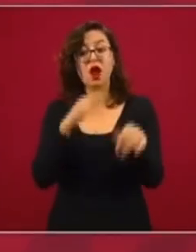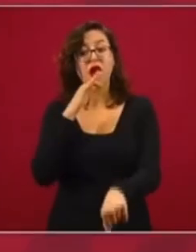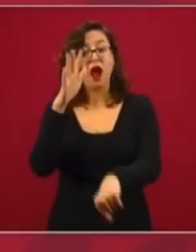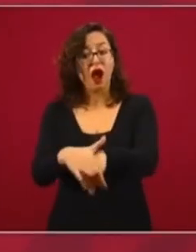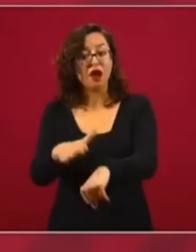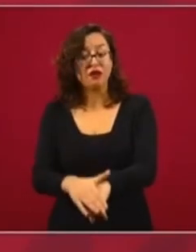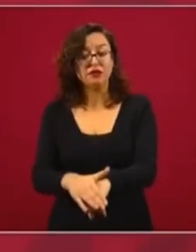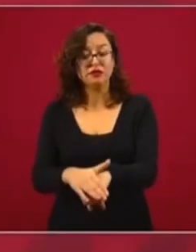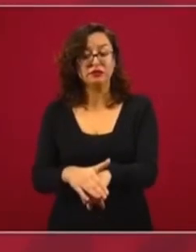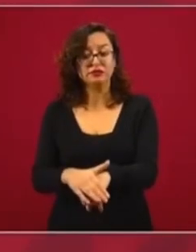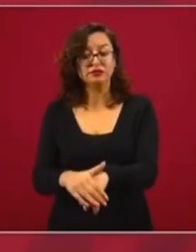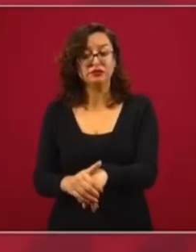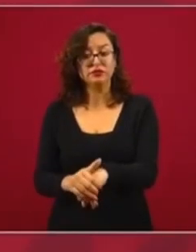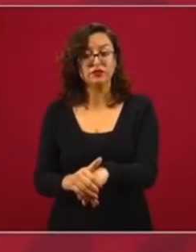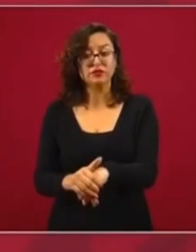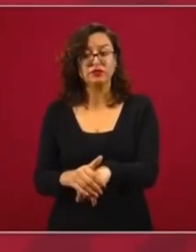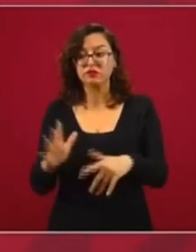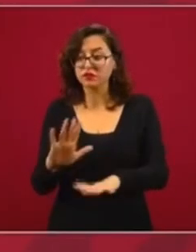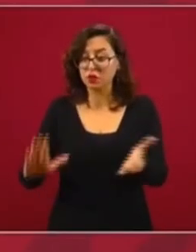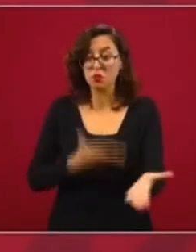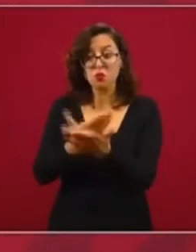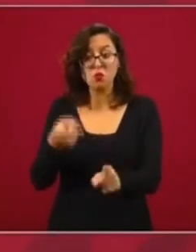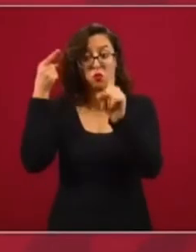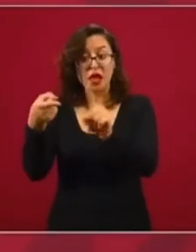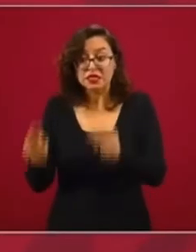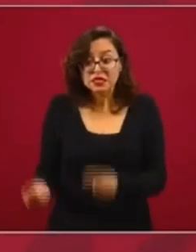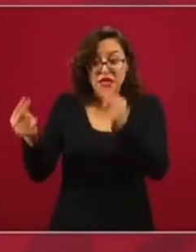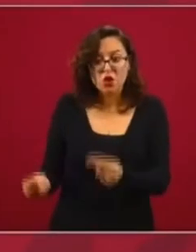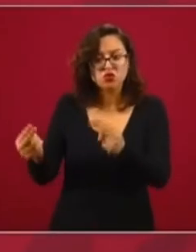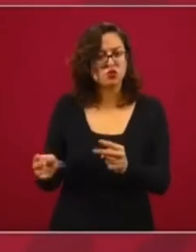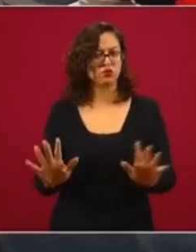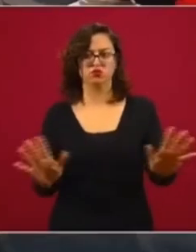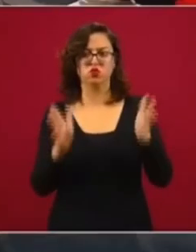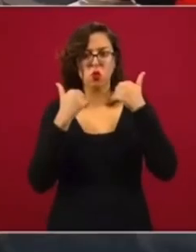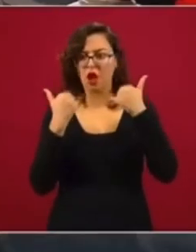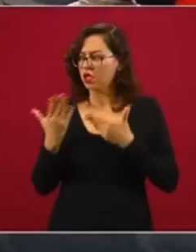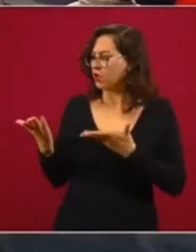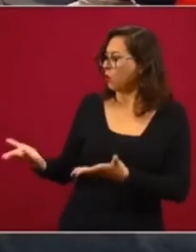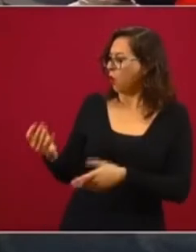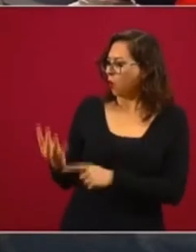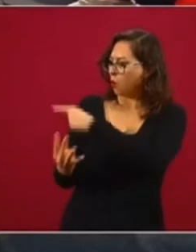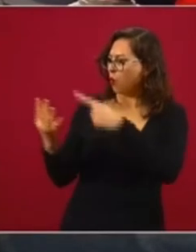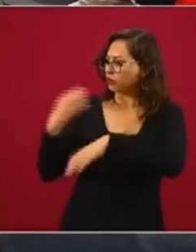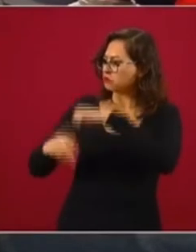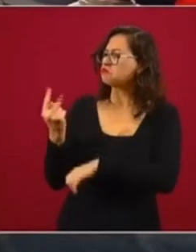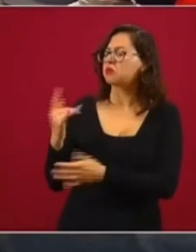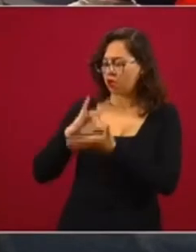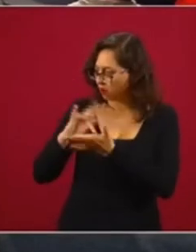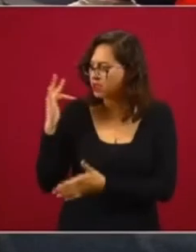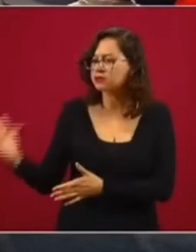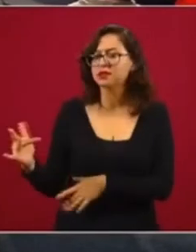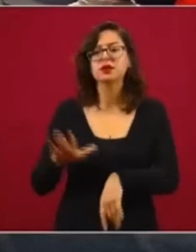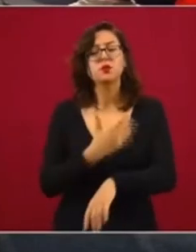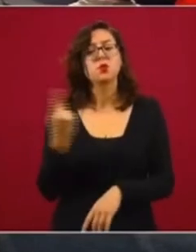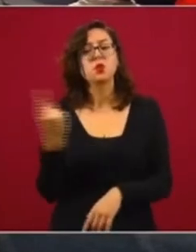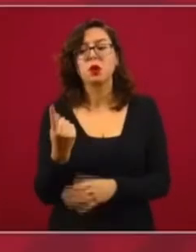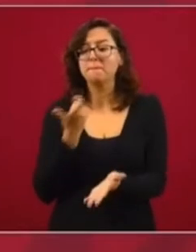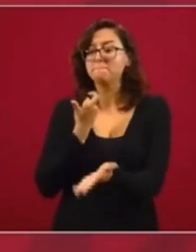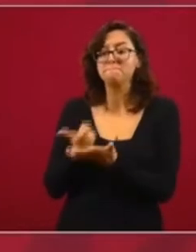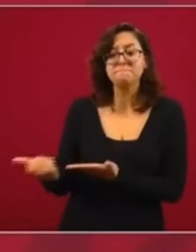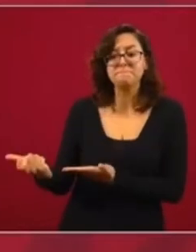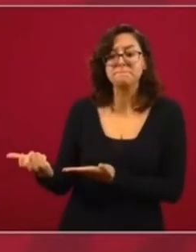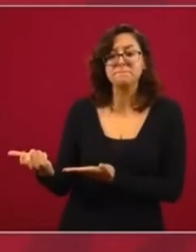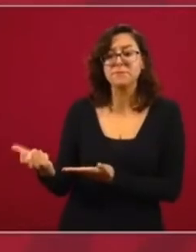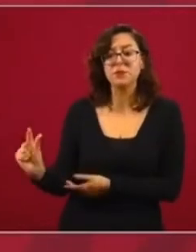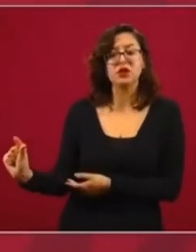que no son propósitos de lucro, algo que quiero agradecerle a las televisoras porque lo que se les va a pagar